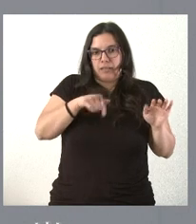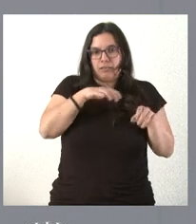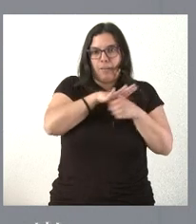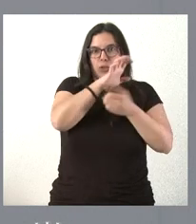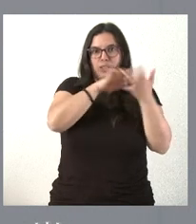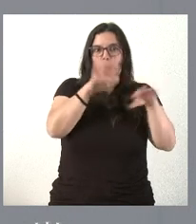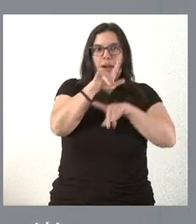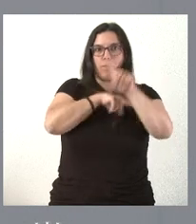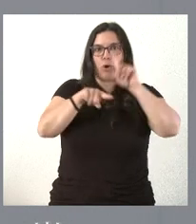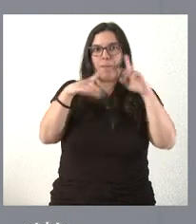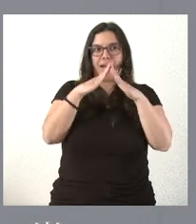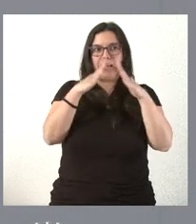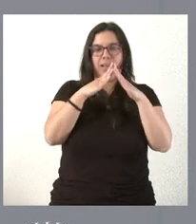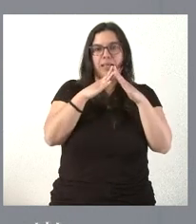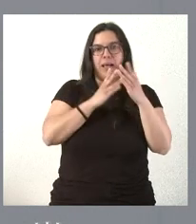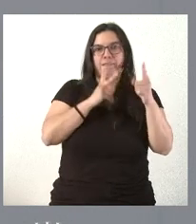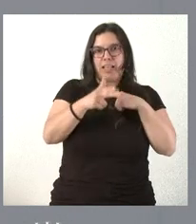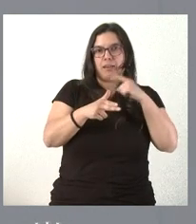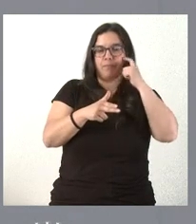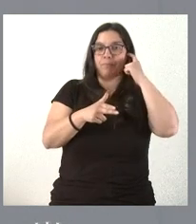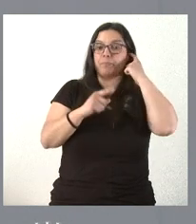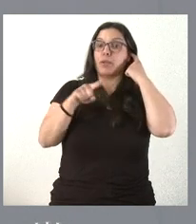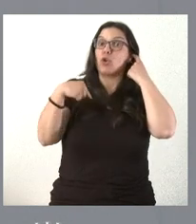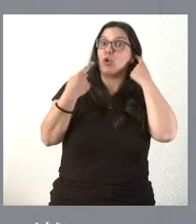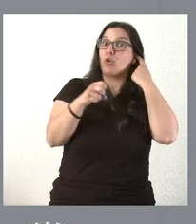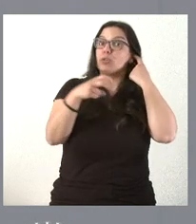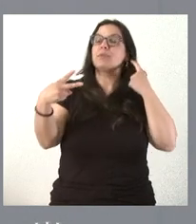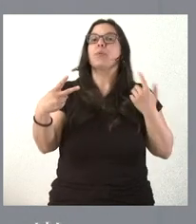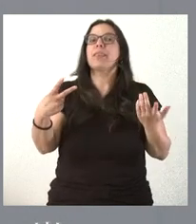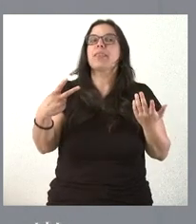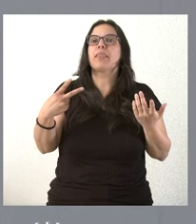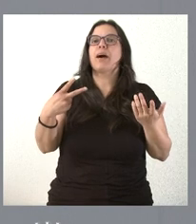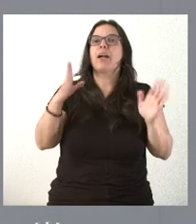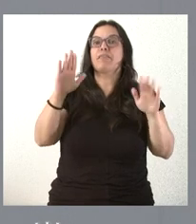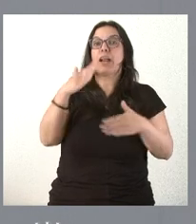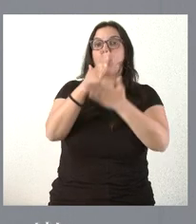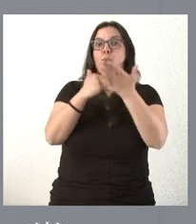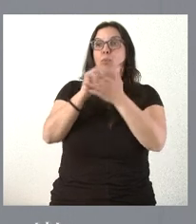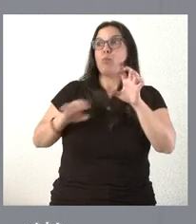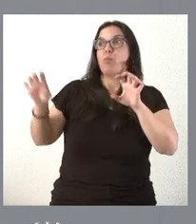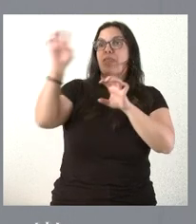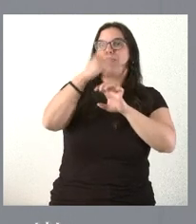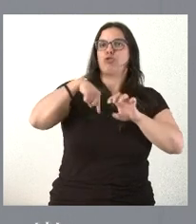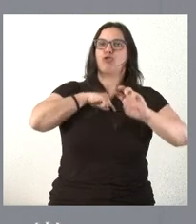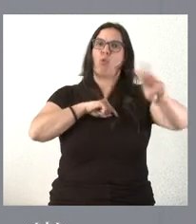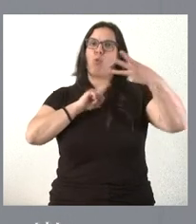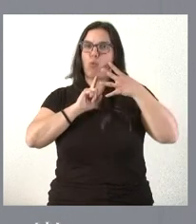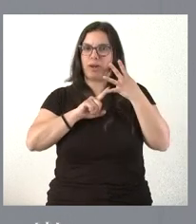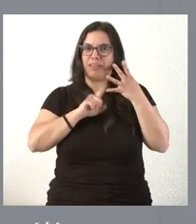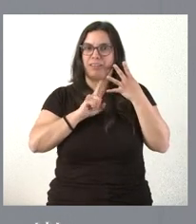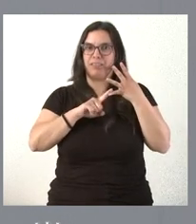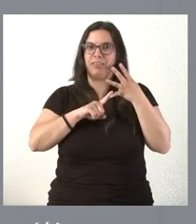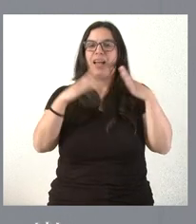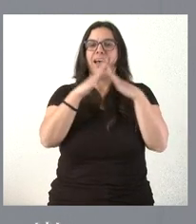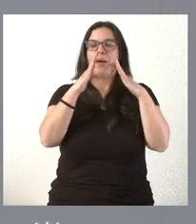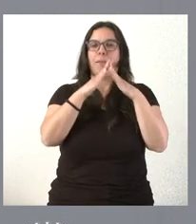abordar el problema de la vivienda y que está teniendo como resultado el que hoy seramos la cuarta Comunidad Autónoma de España con la vivienda más